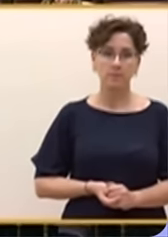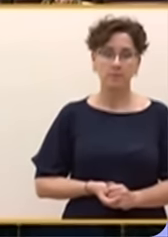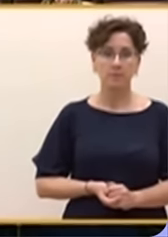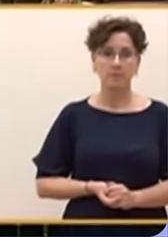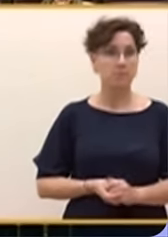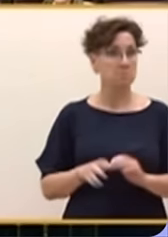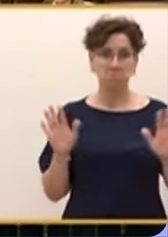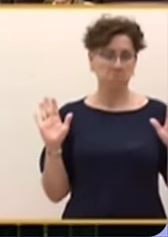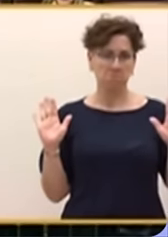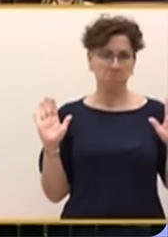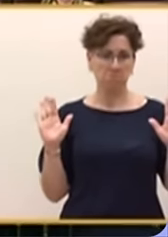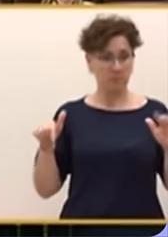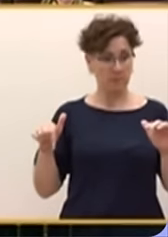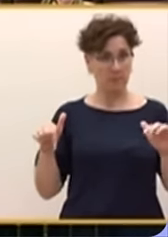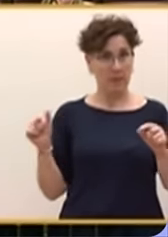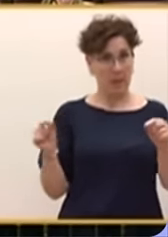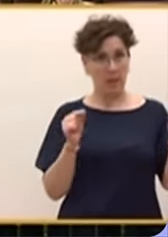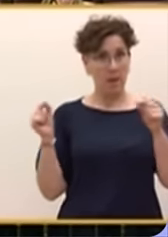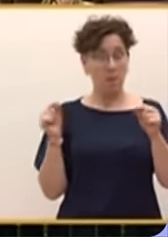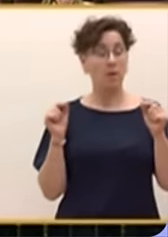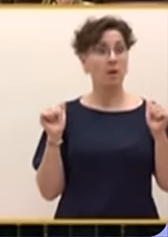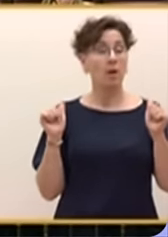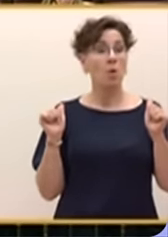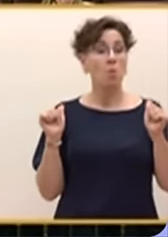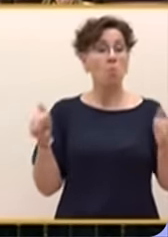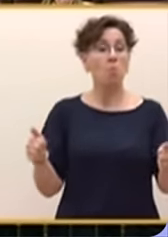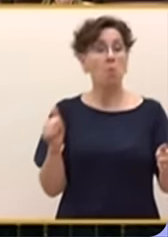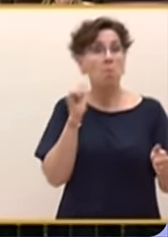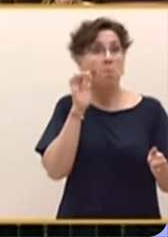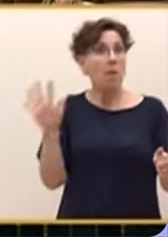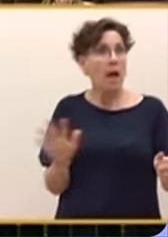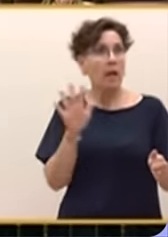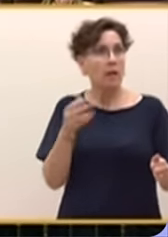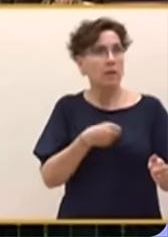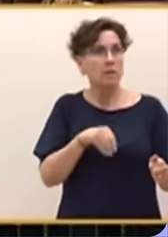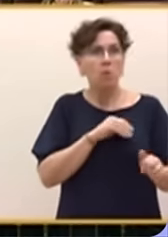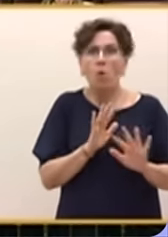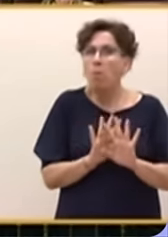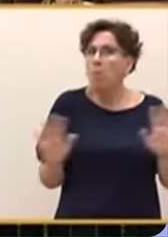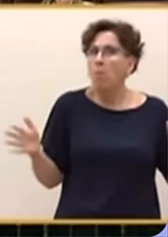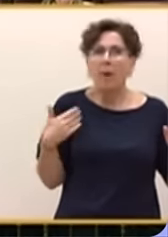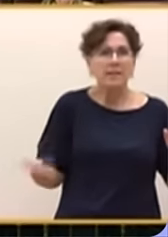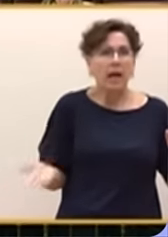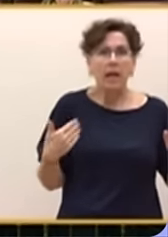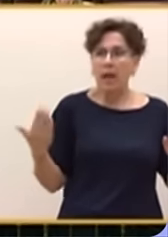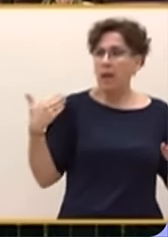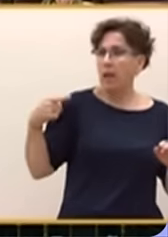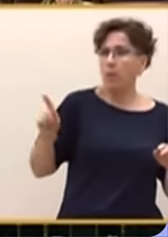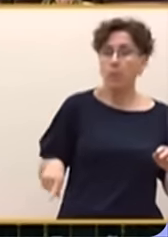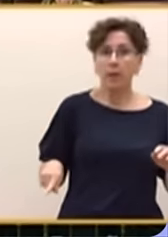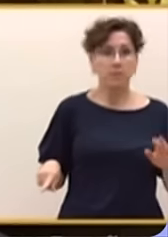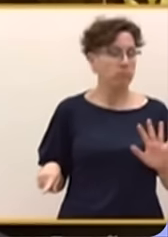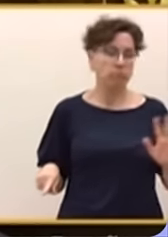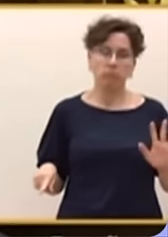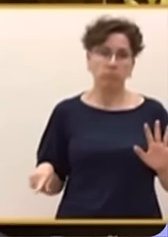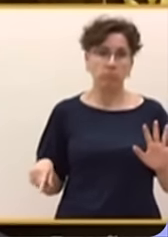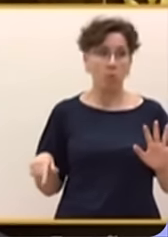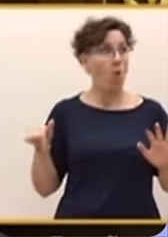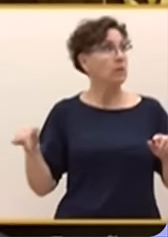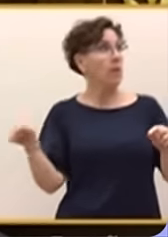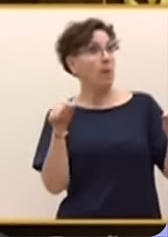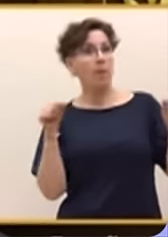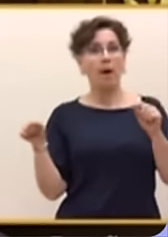No vamos a empezar este debate como si no hubiese pasado nada en España en el último mes. No podemos empezar este debate como